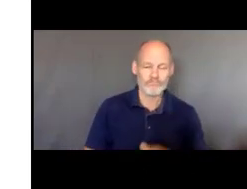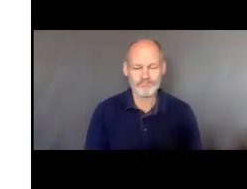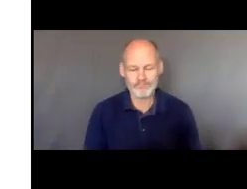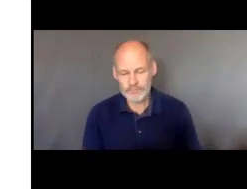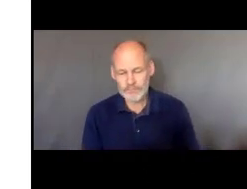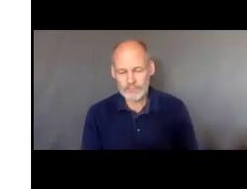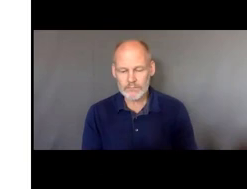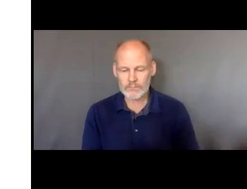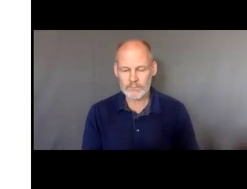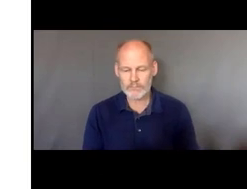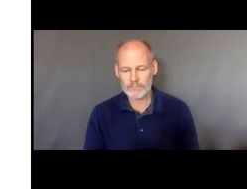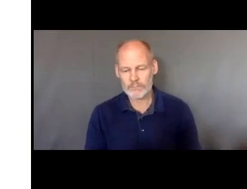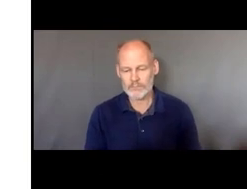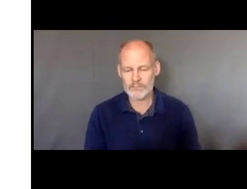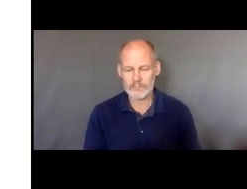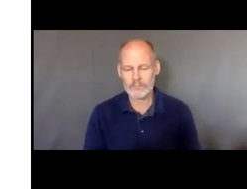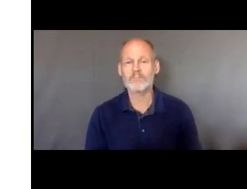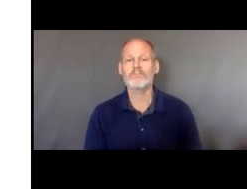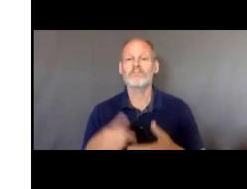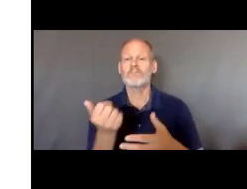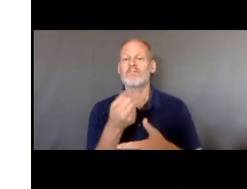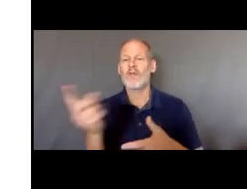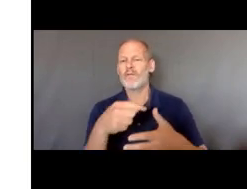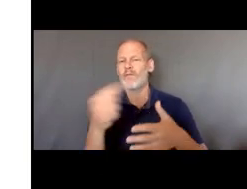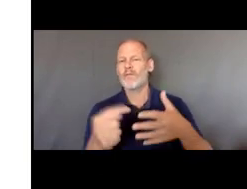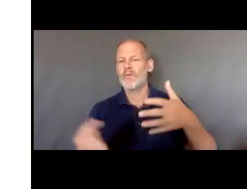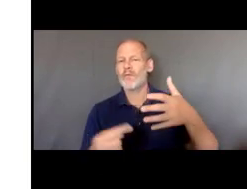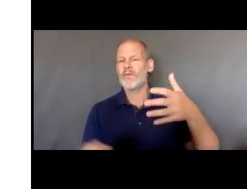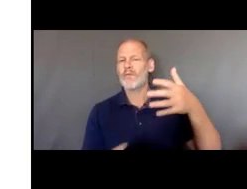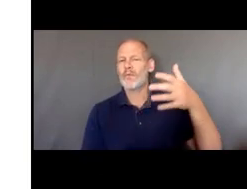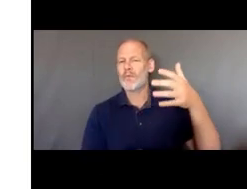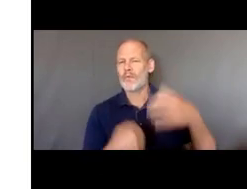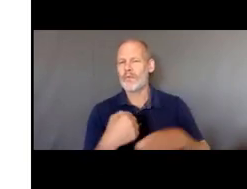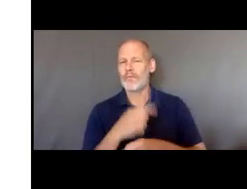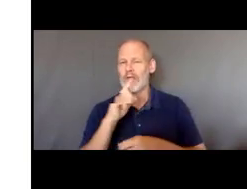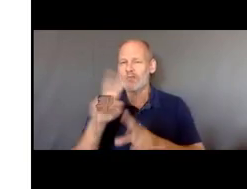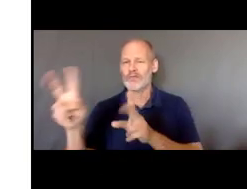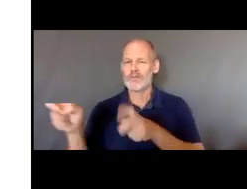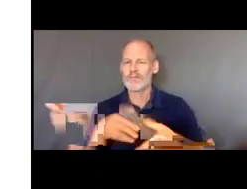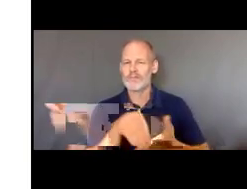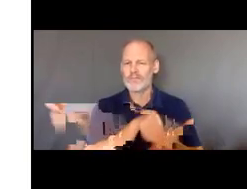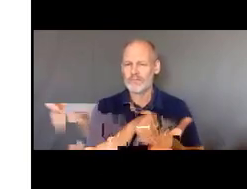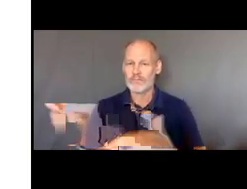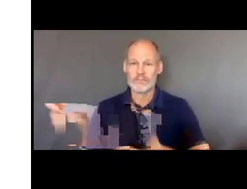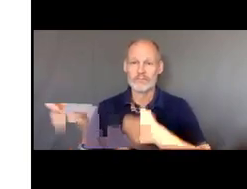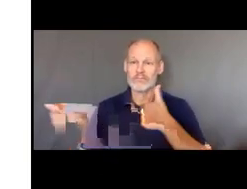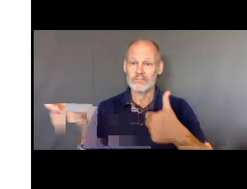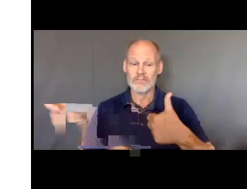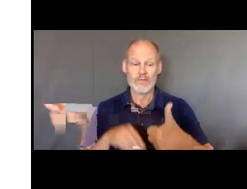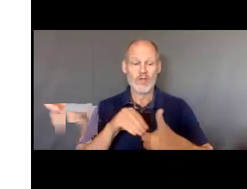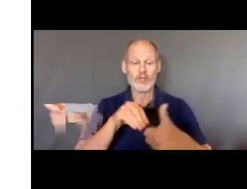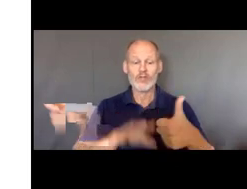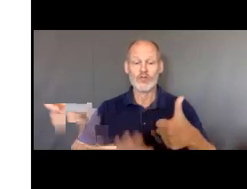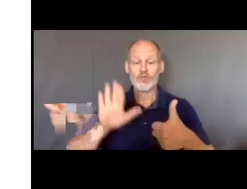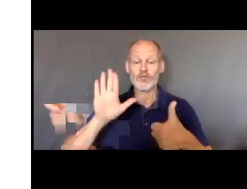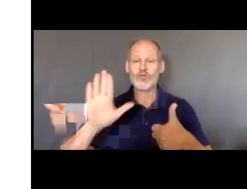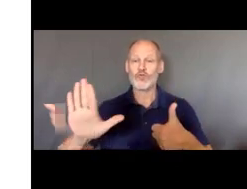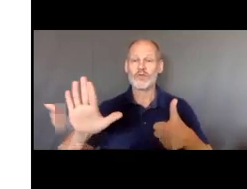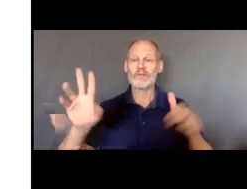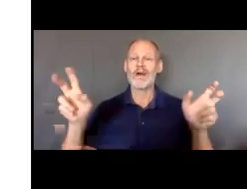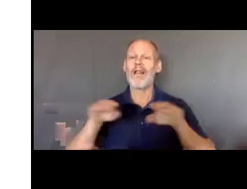que asegurarnos que estén incluidos en el IEP son, primero que nada, una declaración sobre los niveles presentes del estudiante,